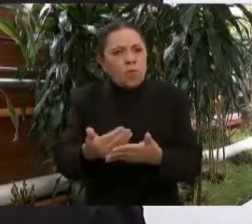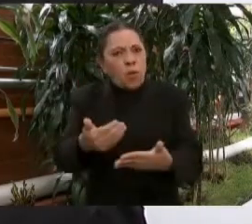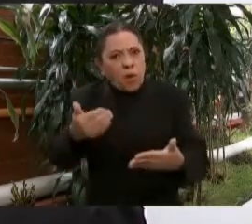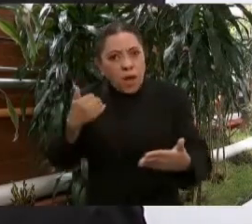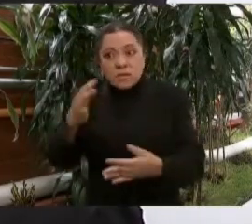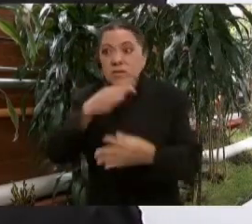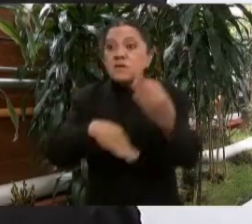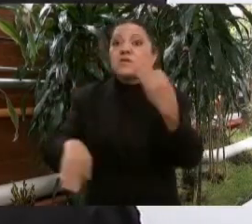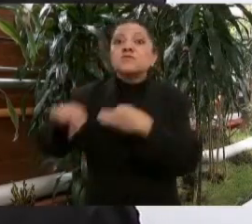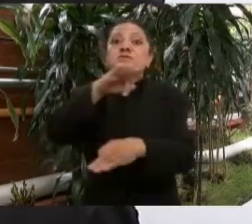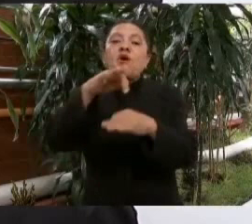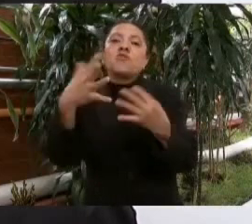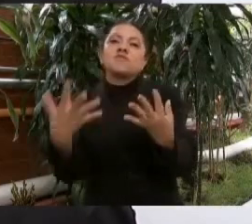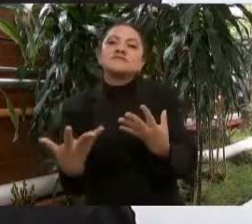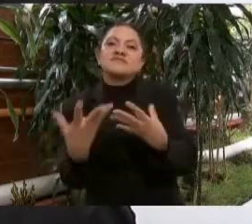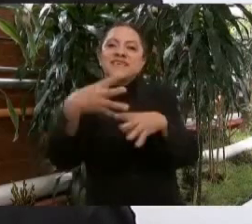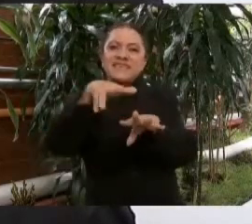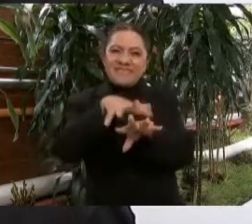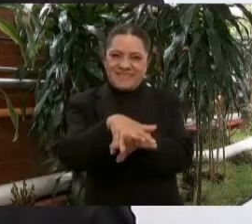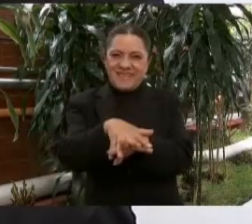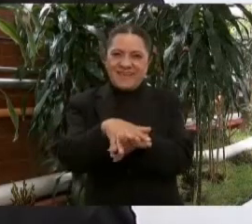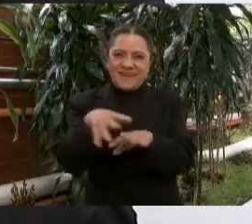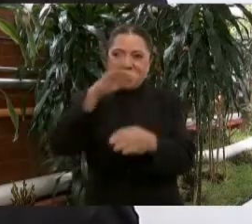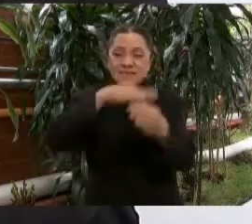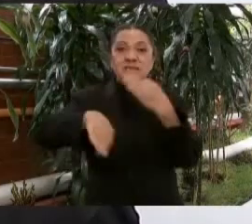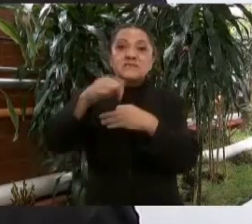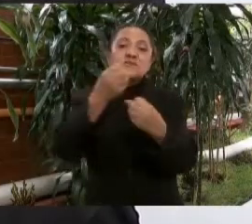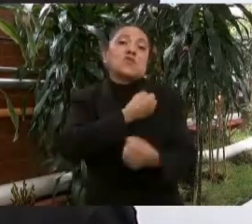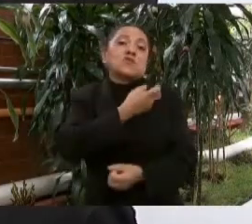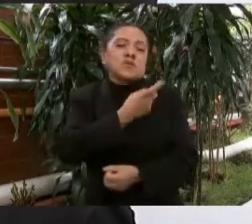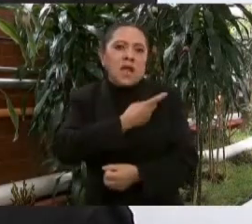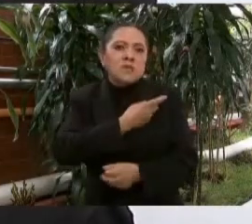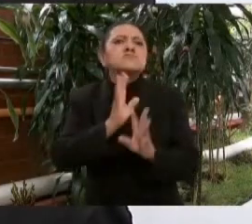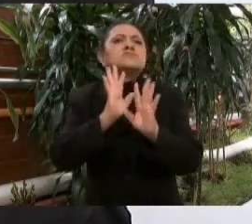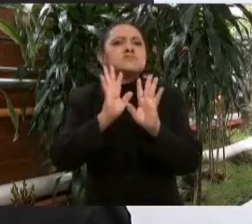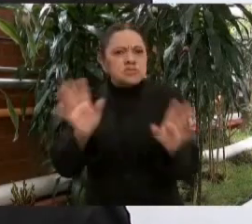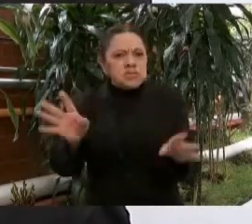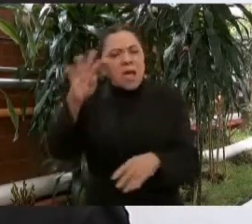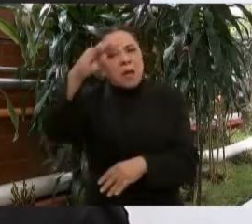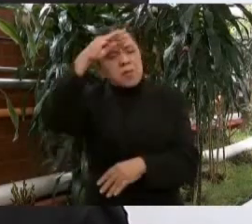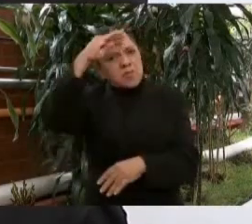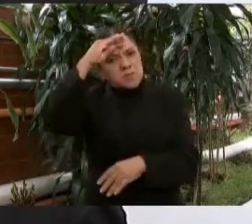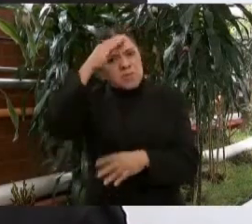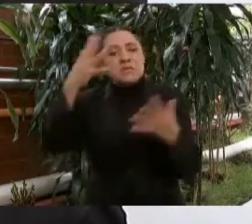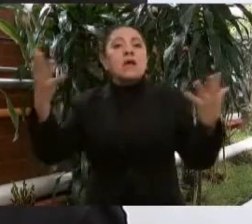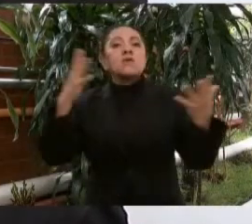integrantes del sector salud una gira por el país, visité